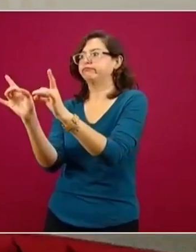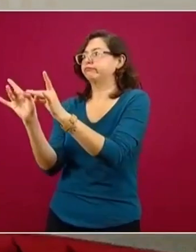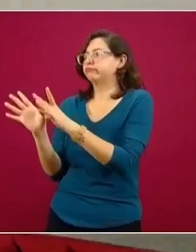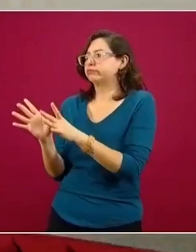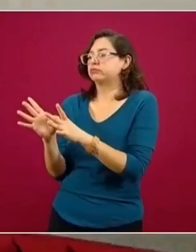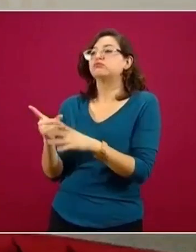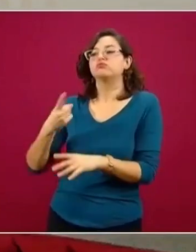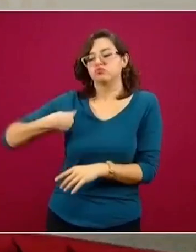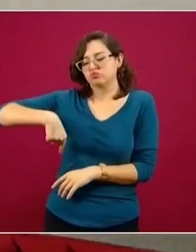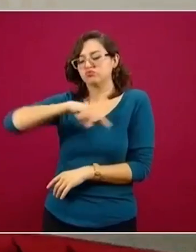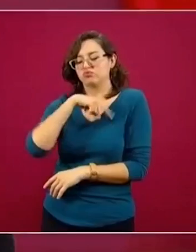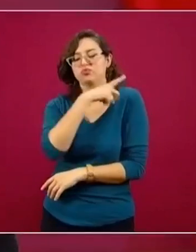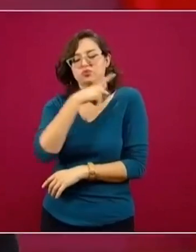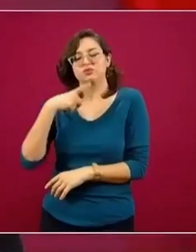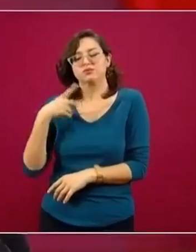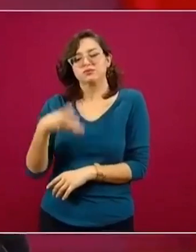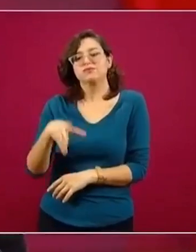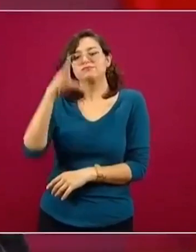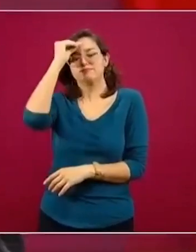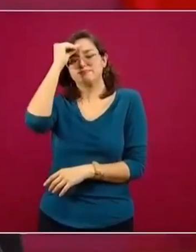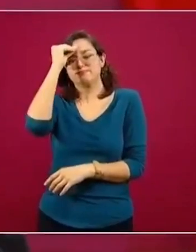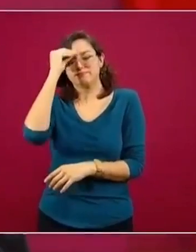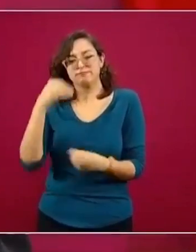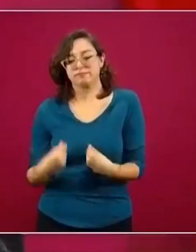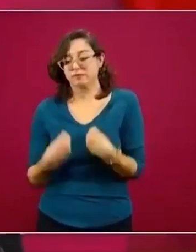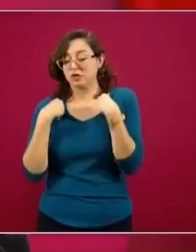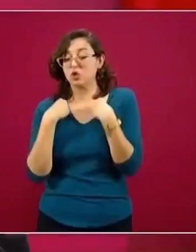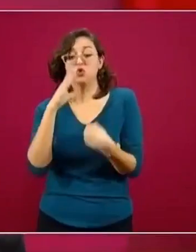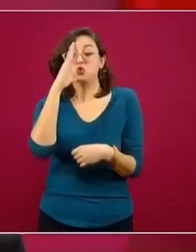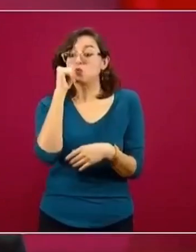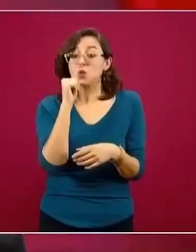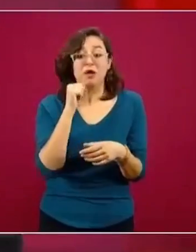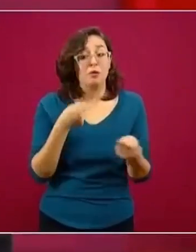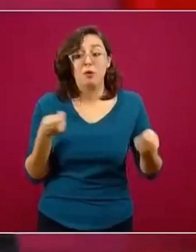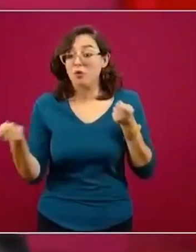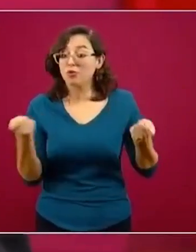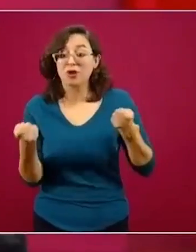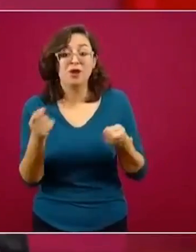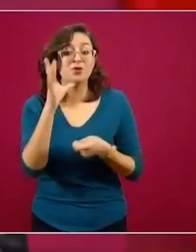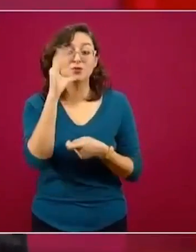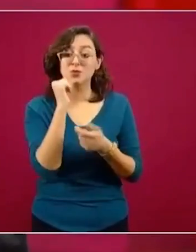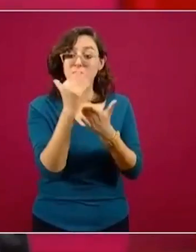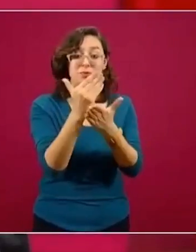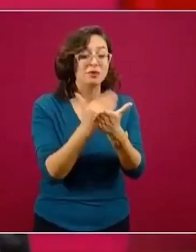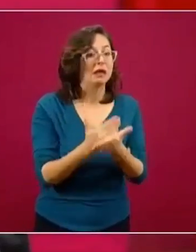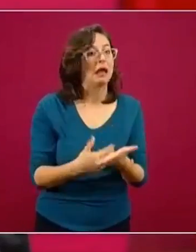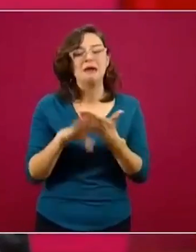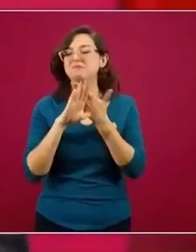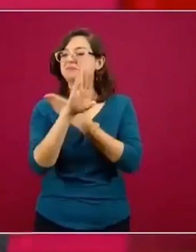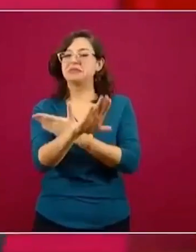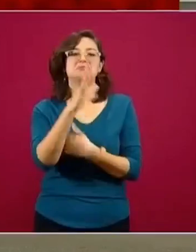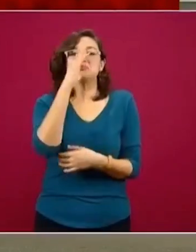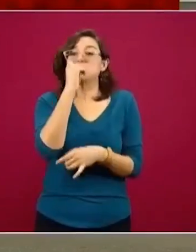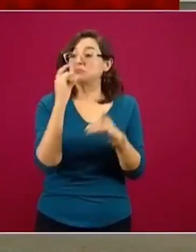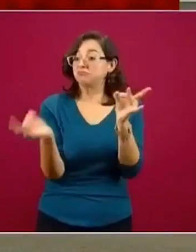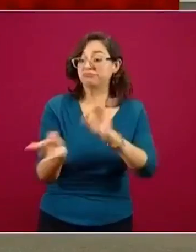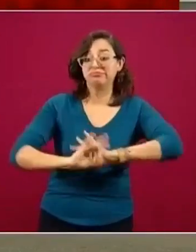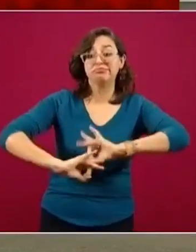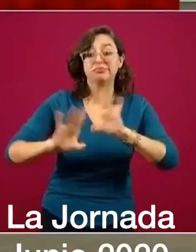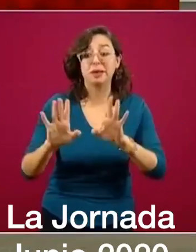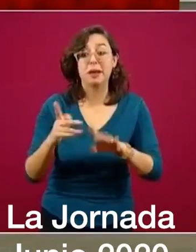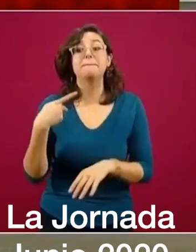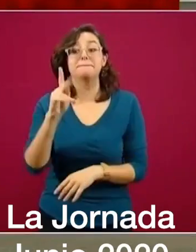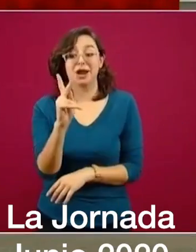pero que desafortunadamente no se pueden regular, programar, controlar y mucho menos evitar, pero sí se puede